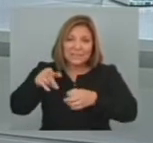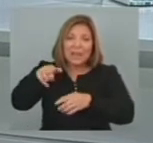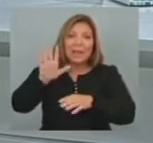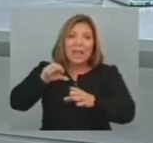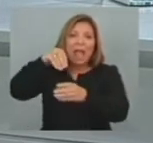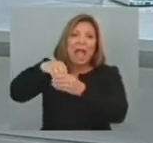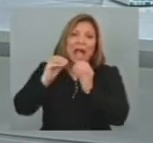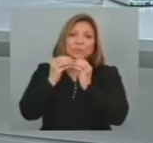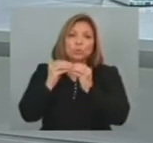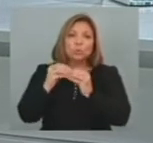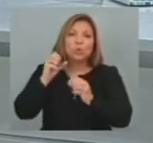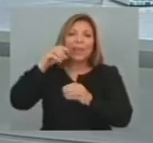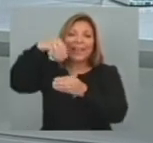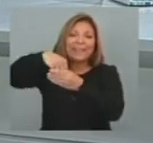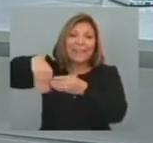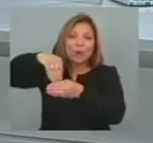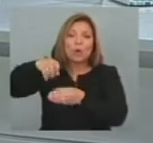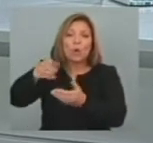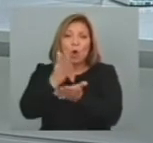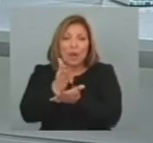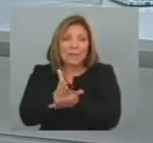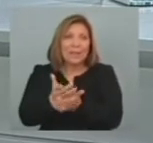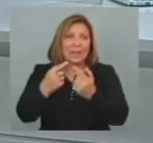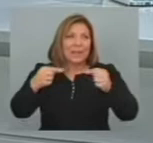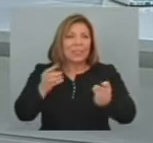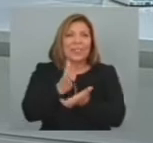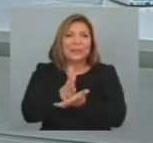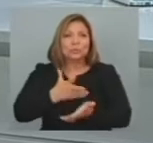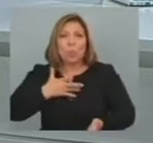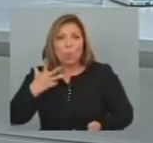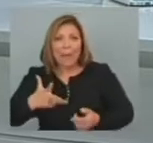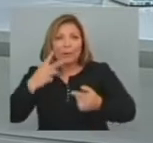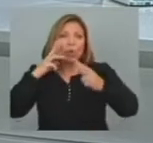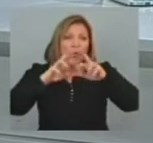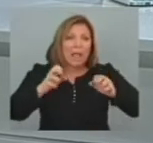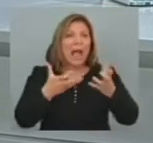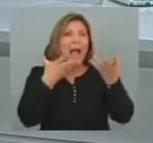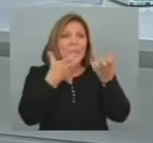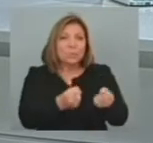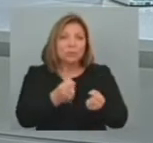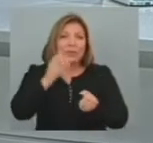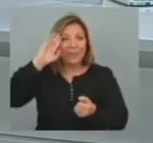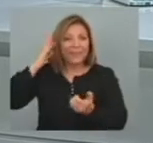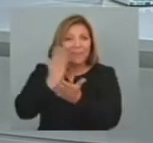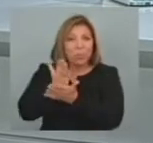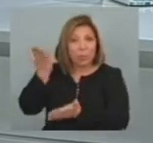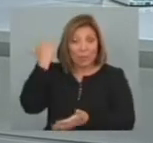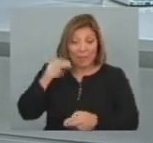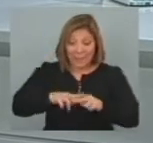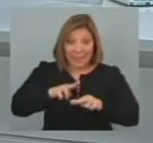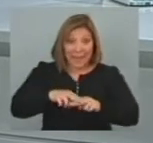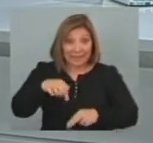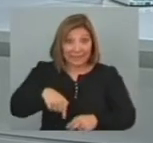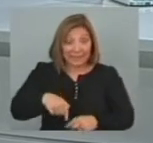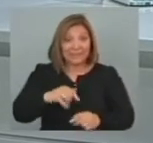Internos Que va a colaborar En investigaciones De causas De derechos humanos Durante la dictadura Este martes Se